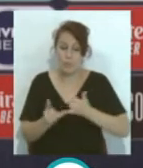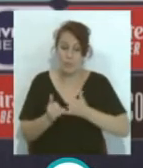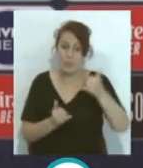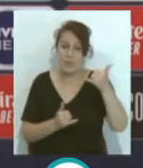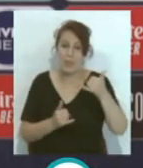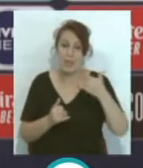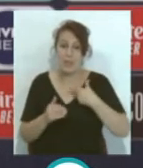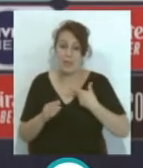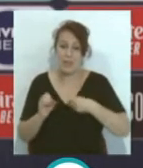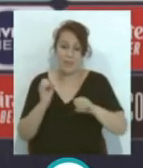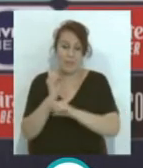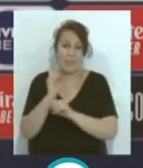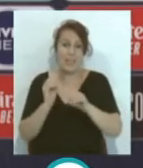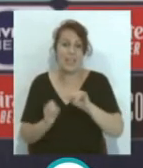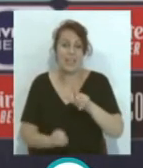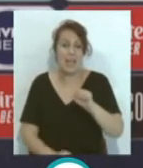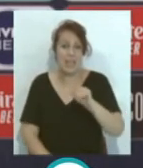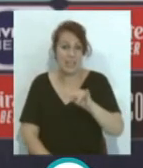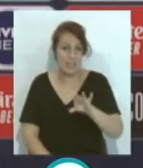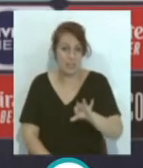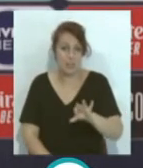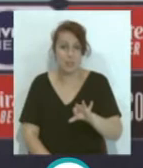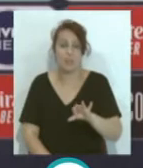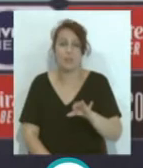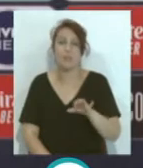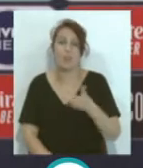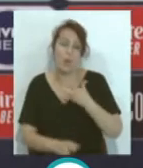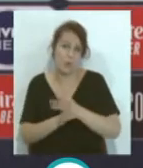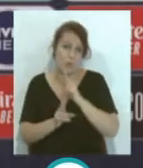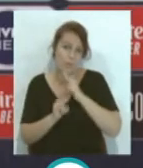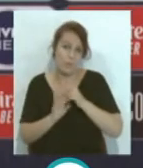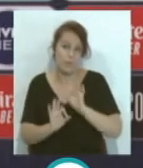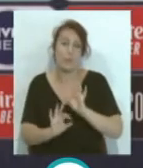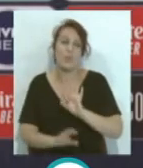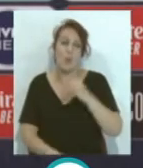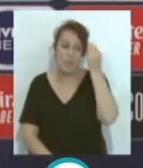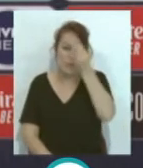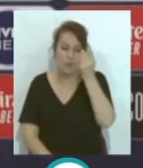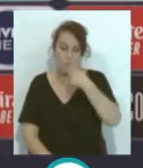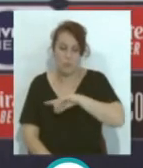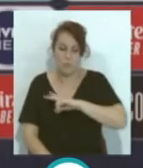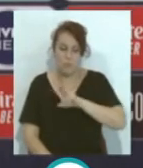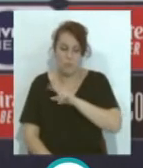...larguero... ...por parte de Ilaix... ...pero... ...también... ...pienso... ...merecimos...